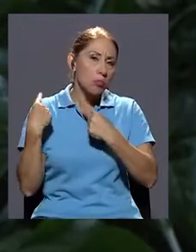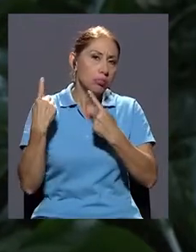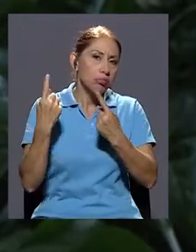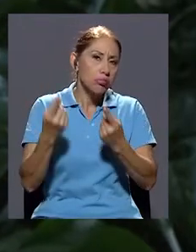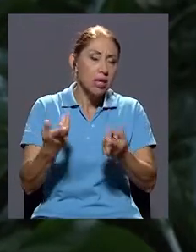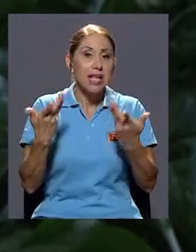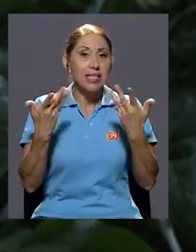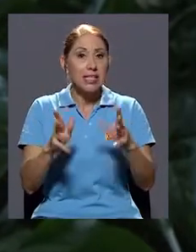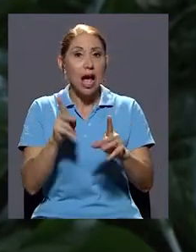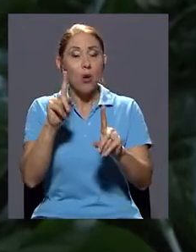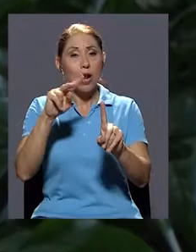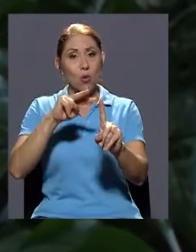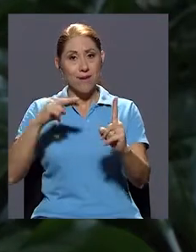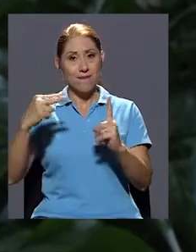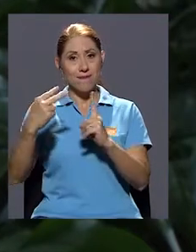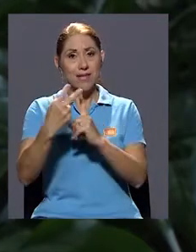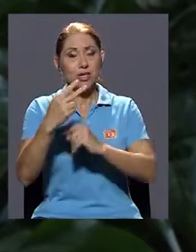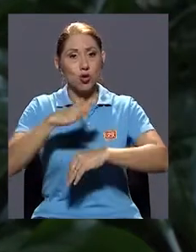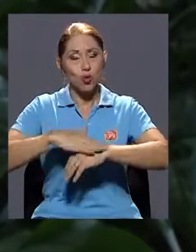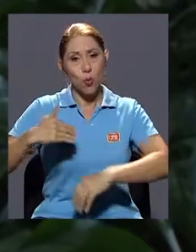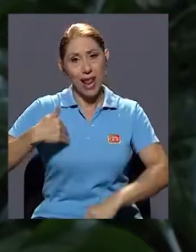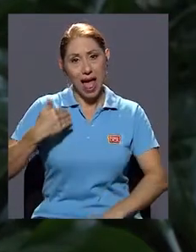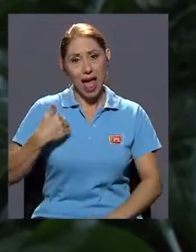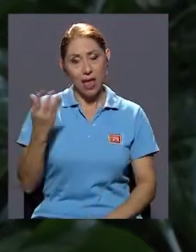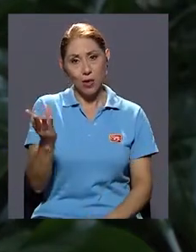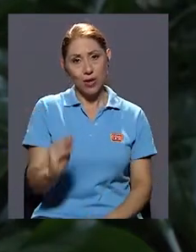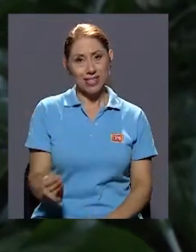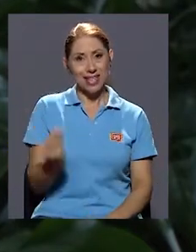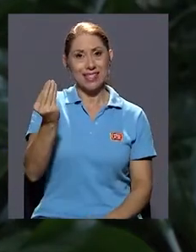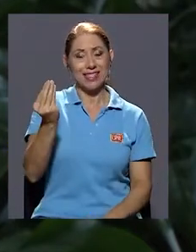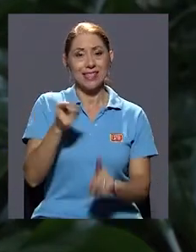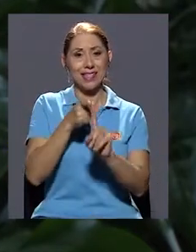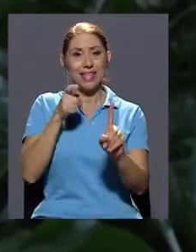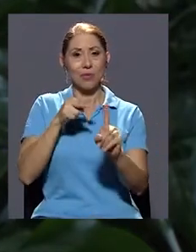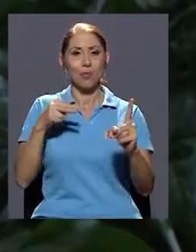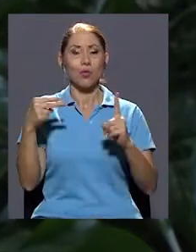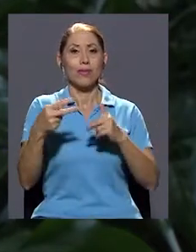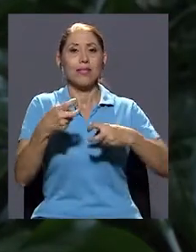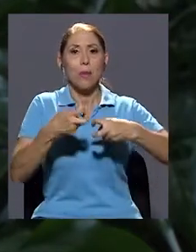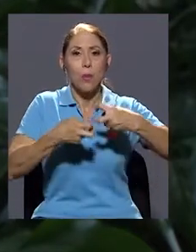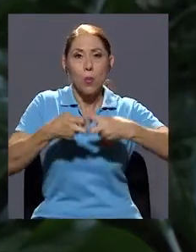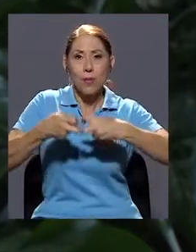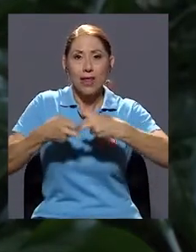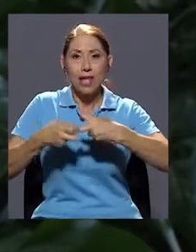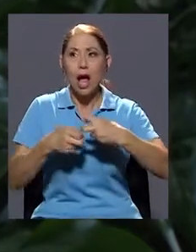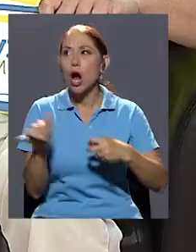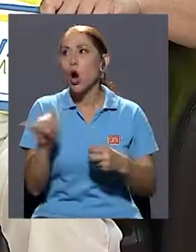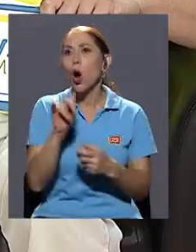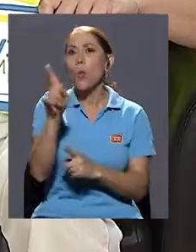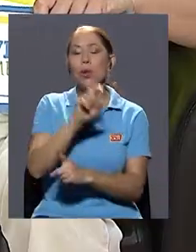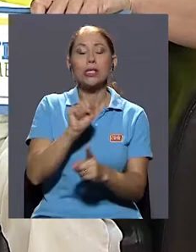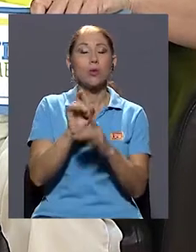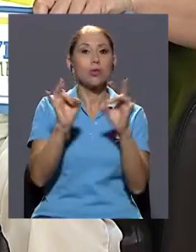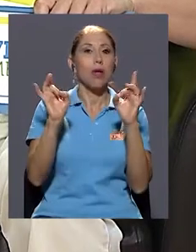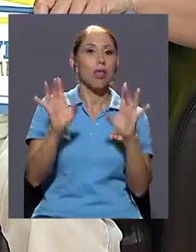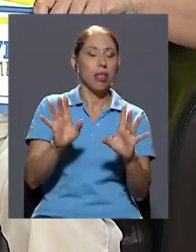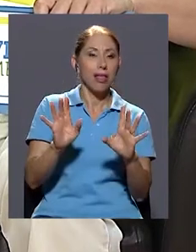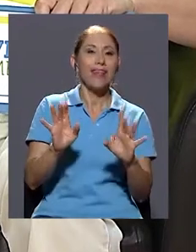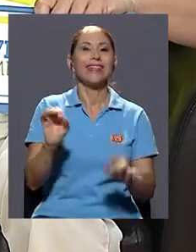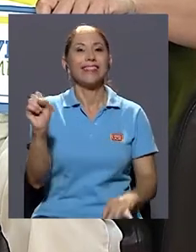más bien o se ha fomentado una visión de la adolescencia más desde el punto de vista de lo problemático. ¿Como catástrofe?